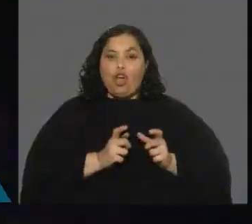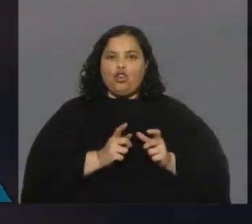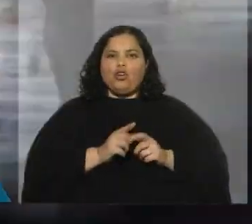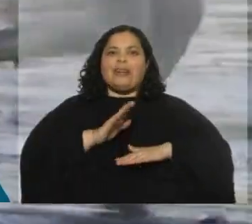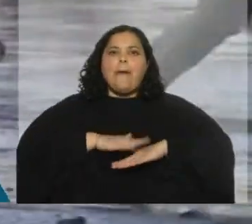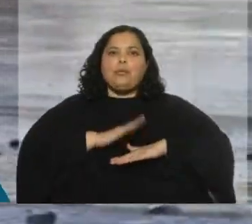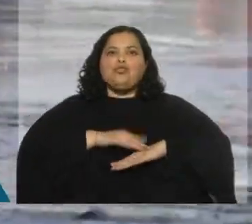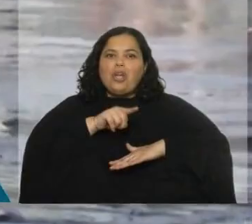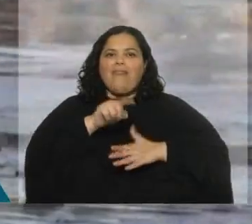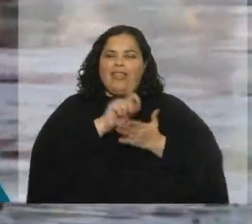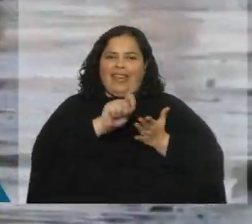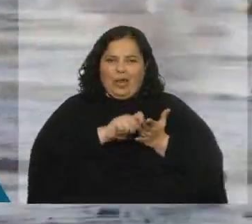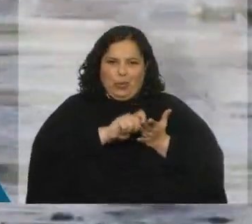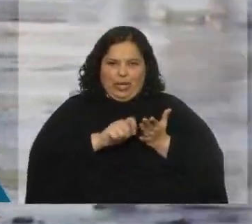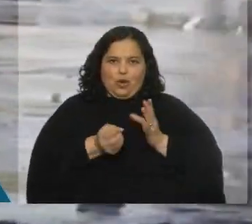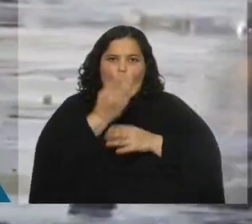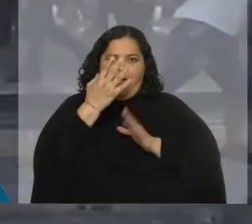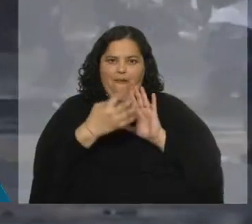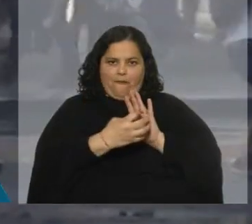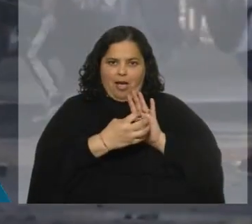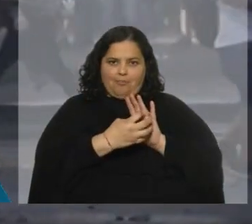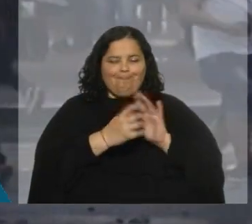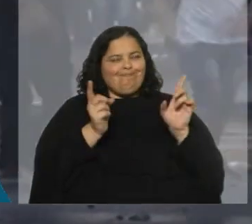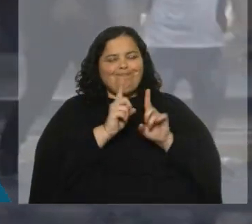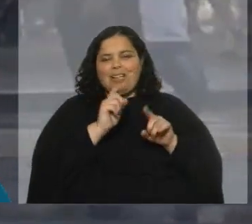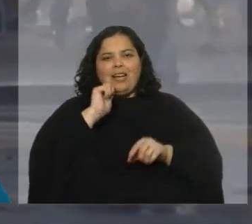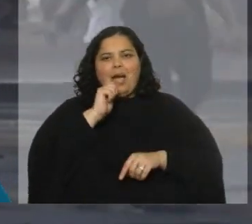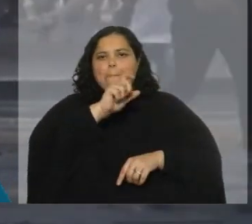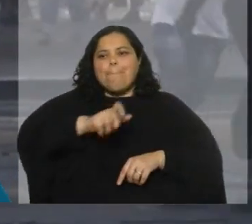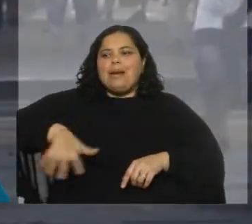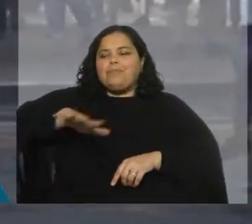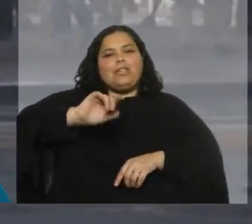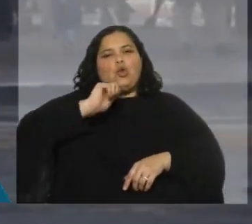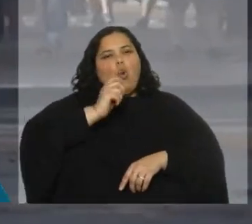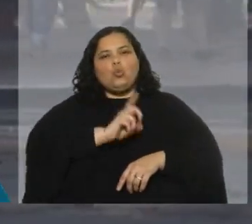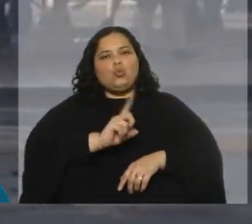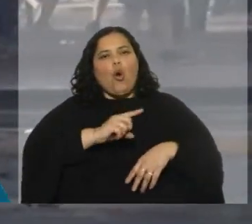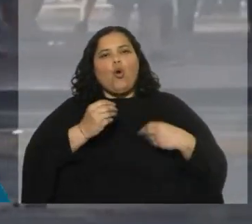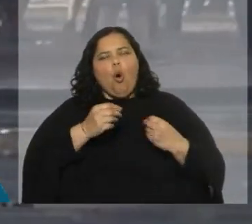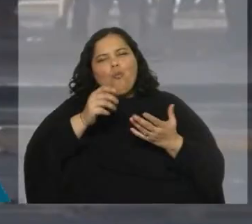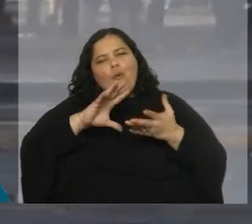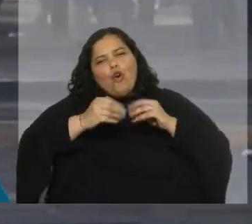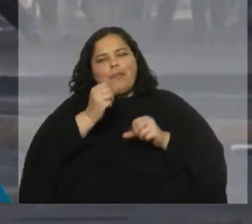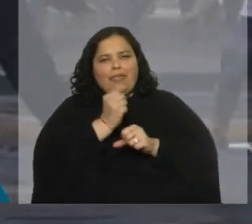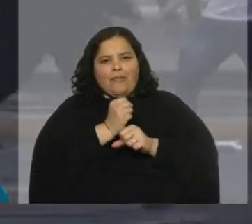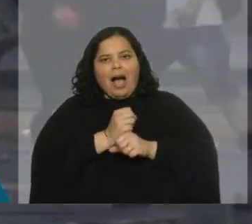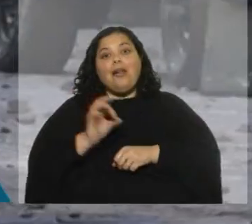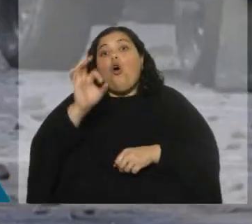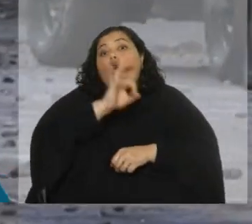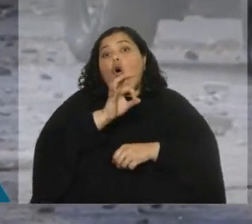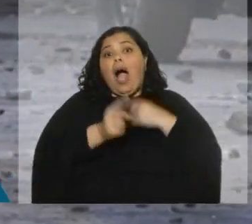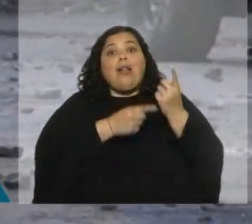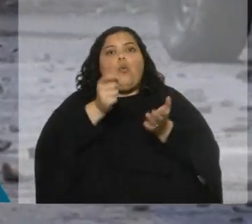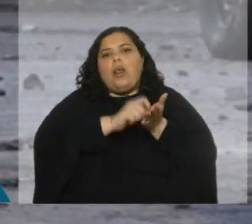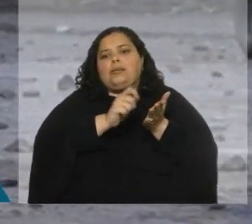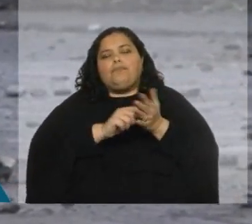fueron explicadas de forma tal vez poco clara, por ejemplo, cómo iba a funcionar esa cierta